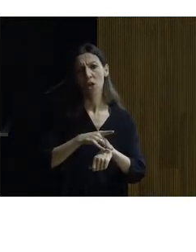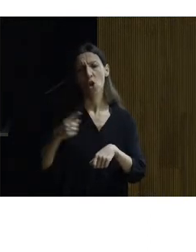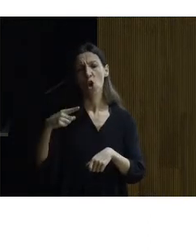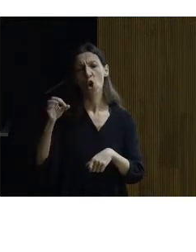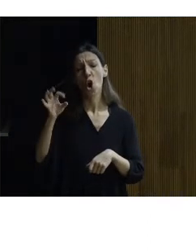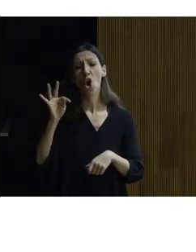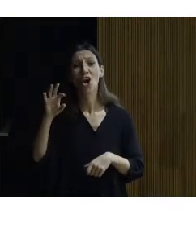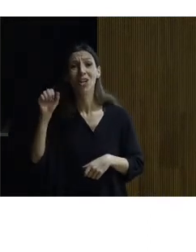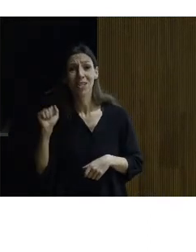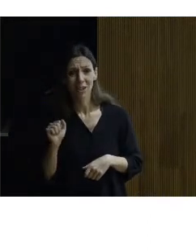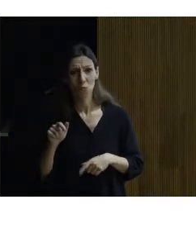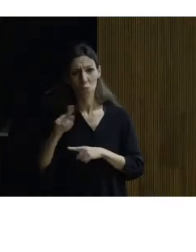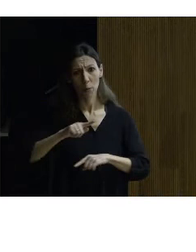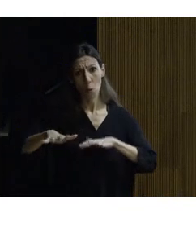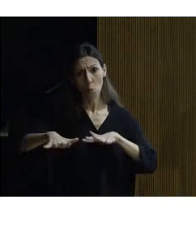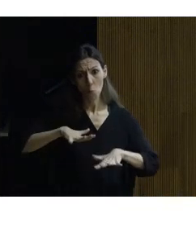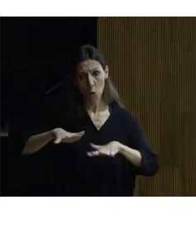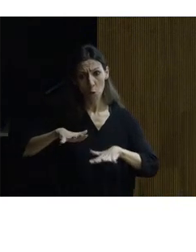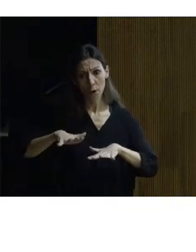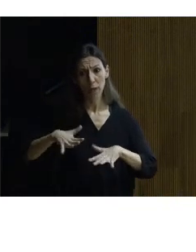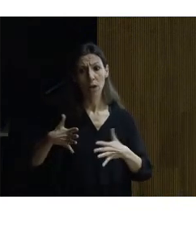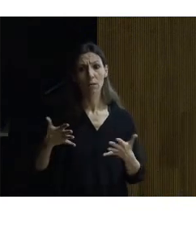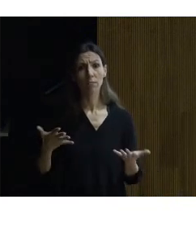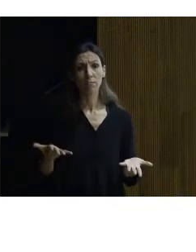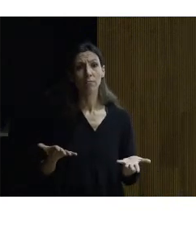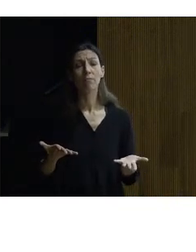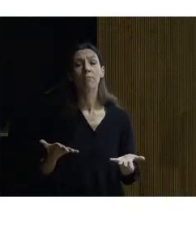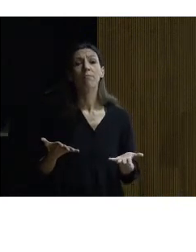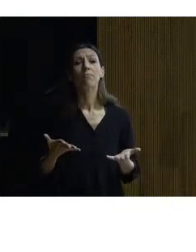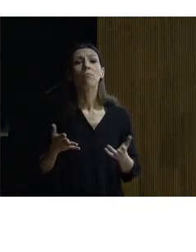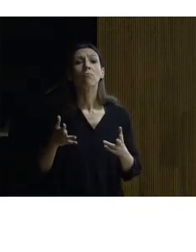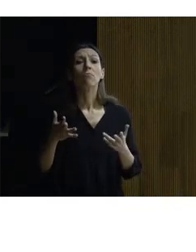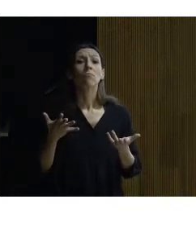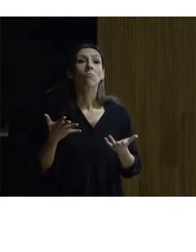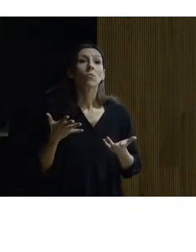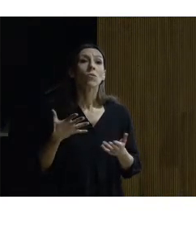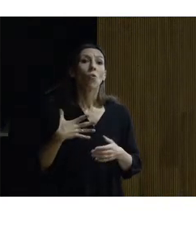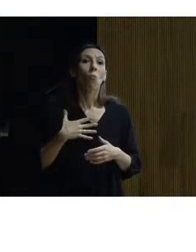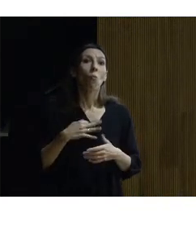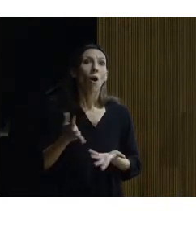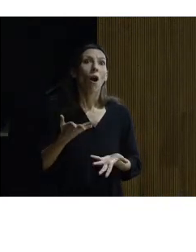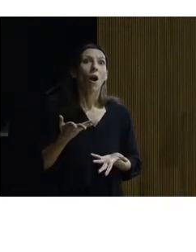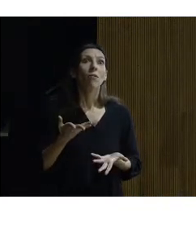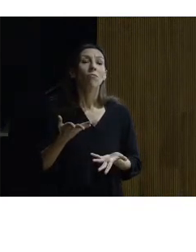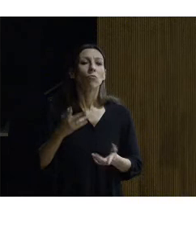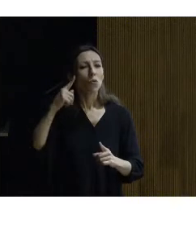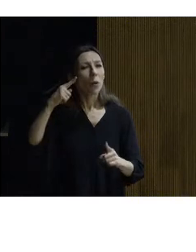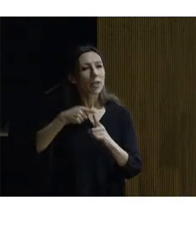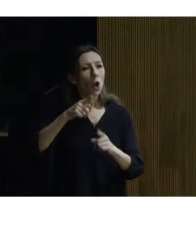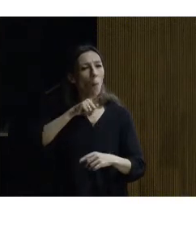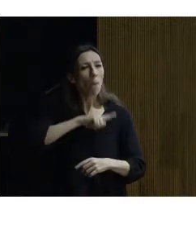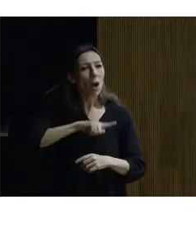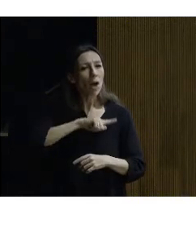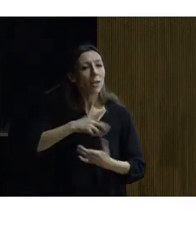movilidad ya no sólo para intervenir en las frecuentes acciones bélicas que estaban en su programa